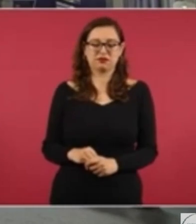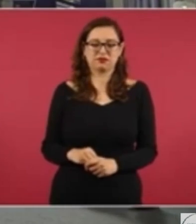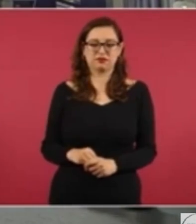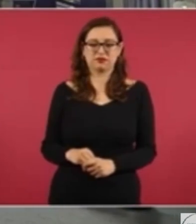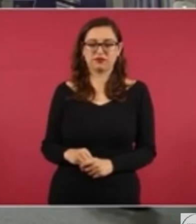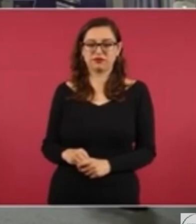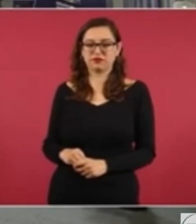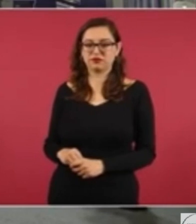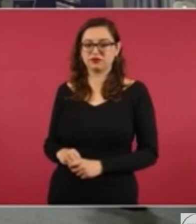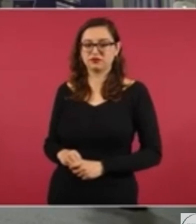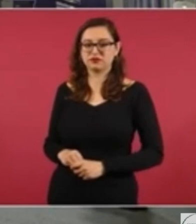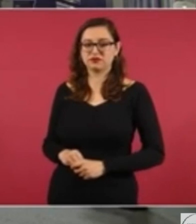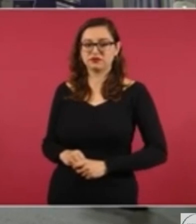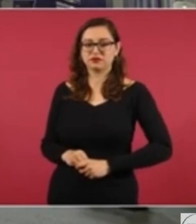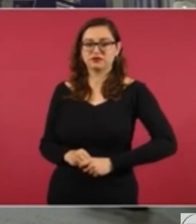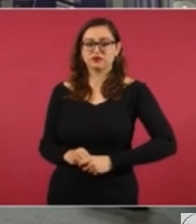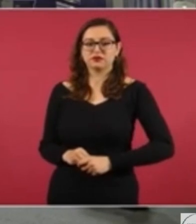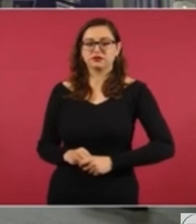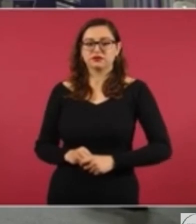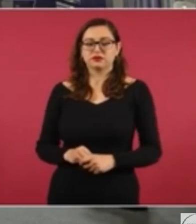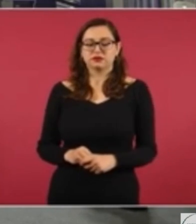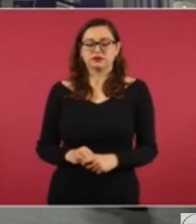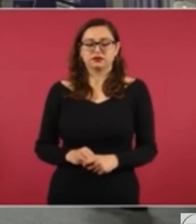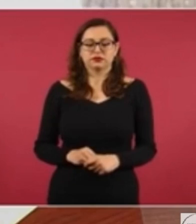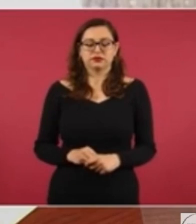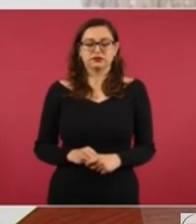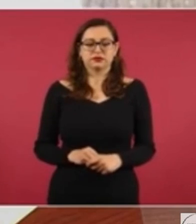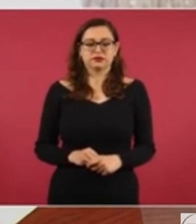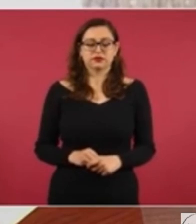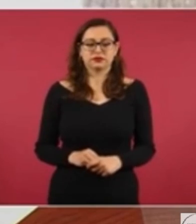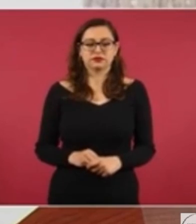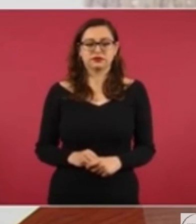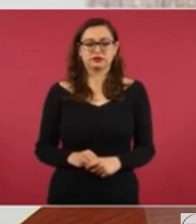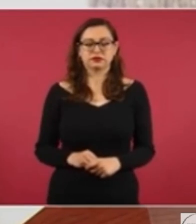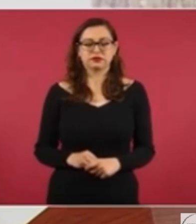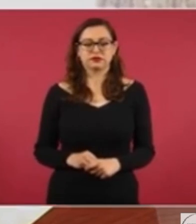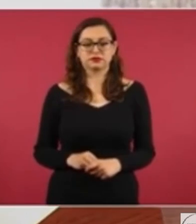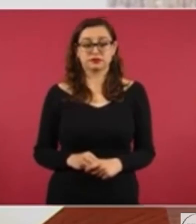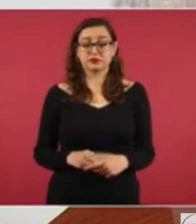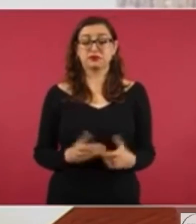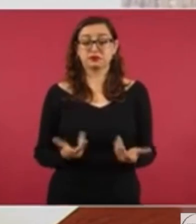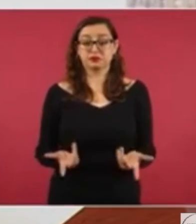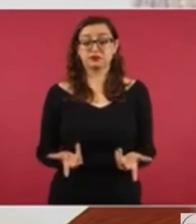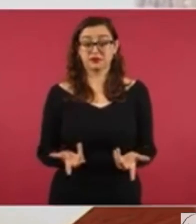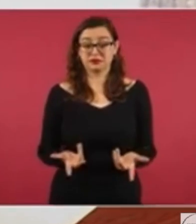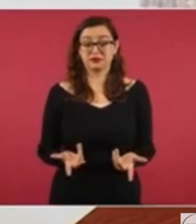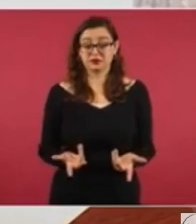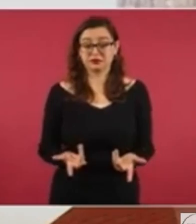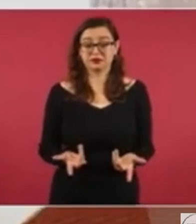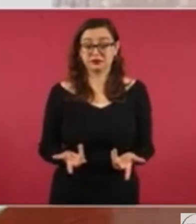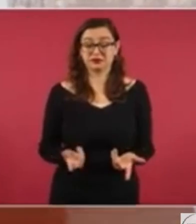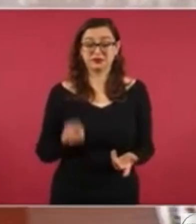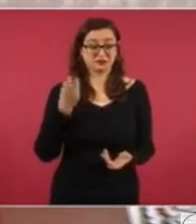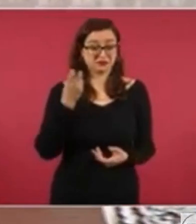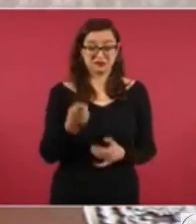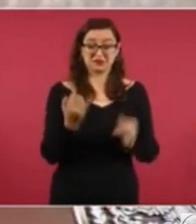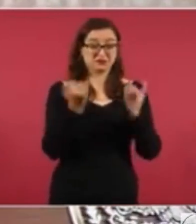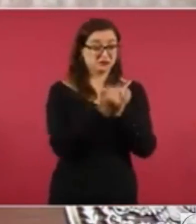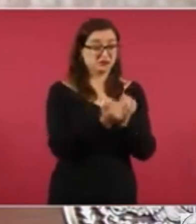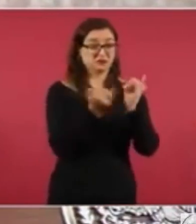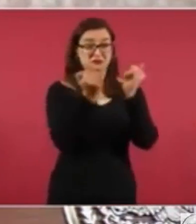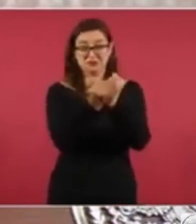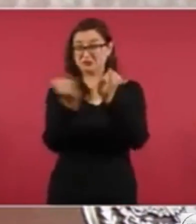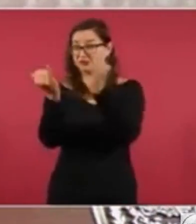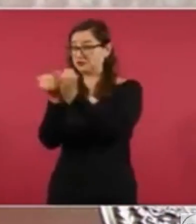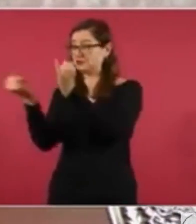así en todos lados. Bueno,